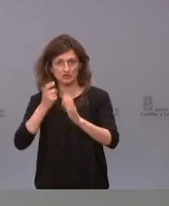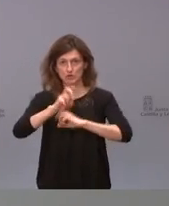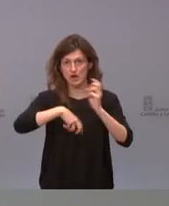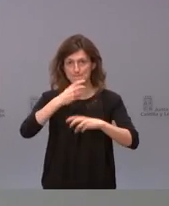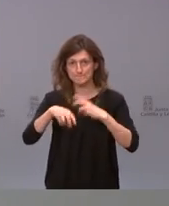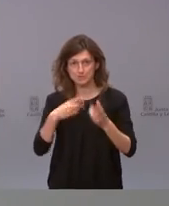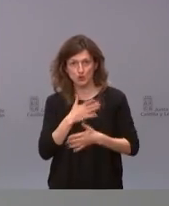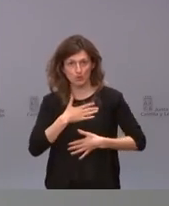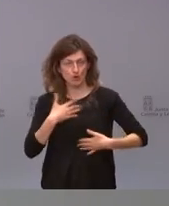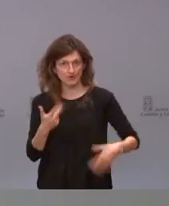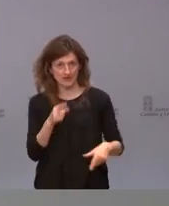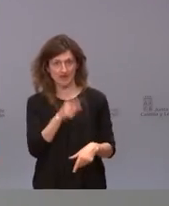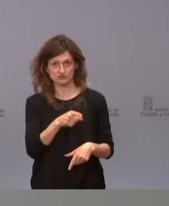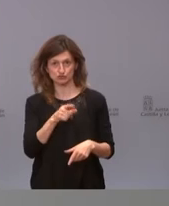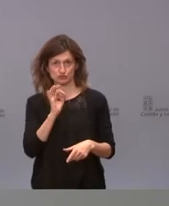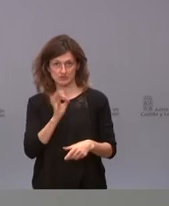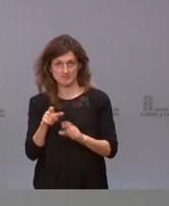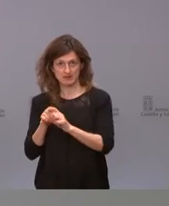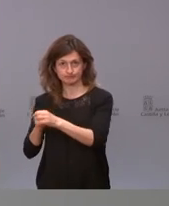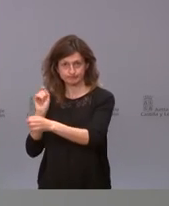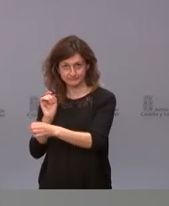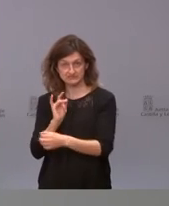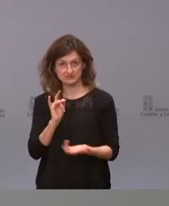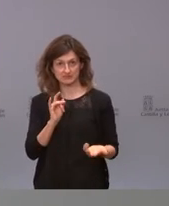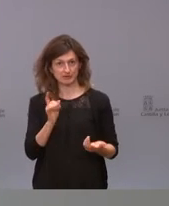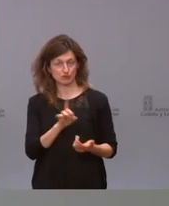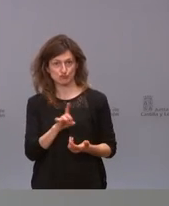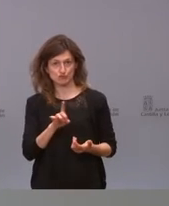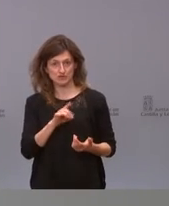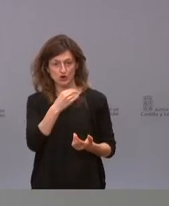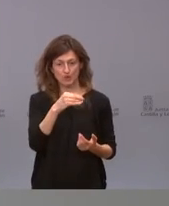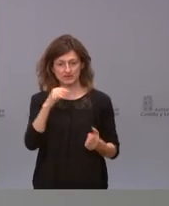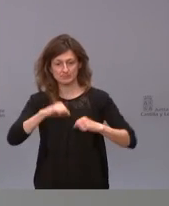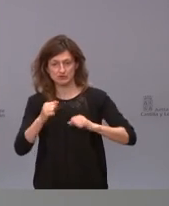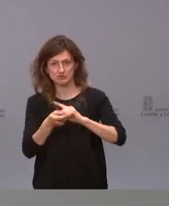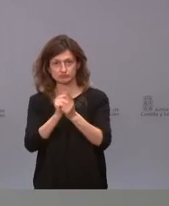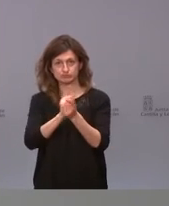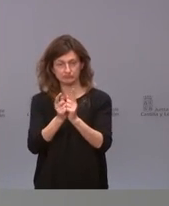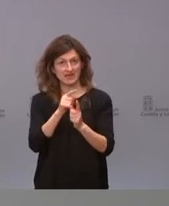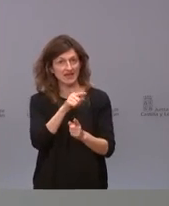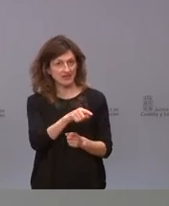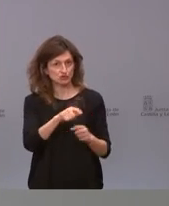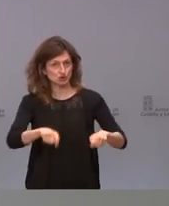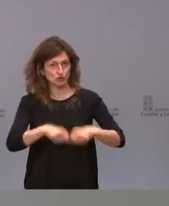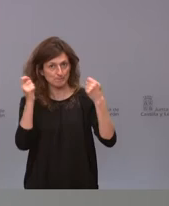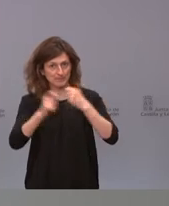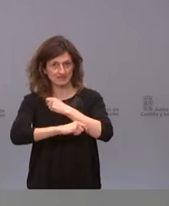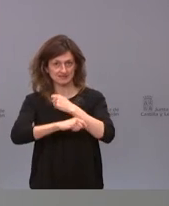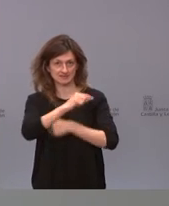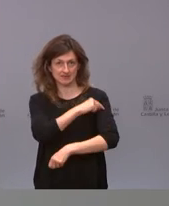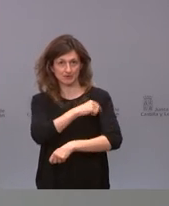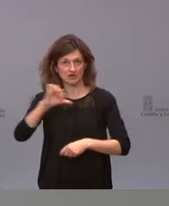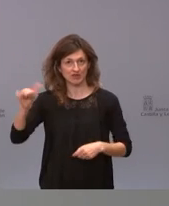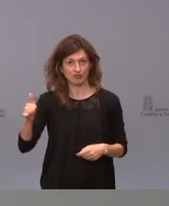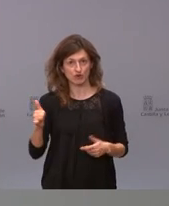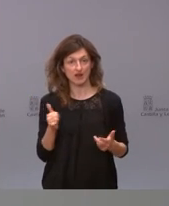cambio las edades ahora empiezo por los jóvenes en vez de por los mayores es decir eso sí es romper la estrategia nacional pero